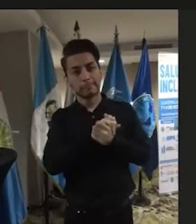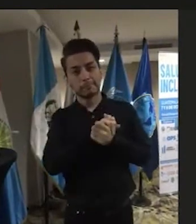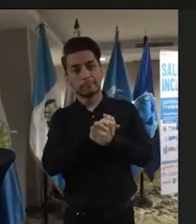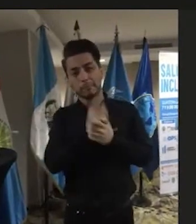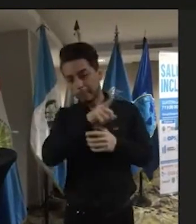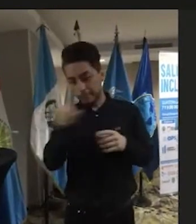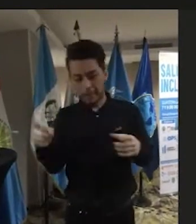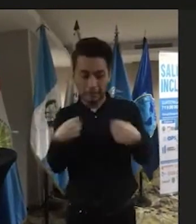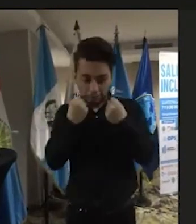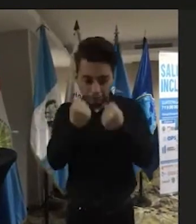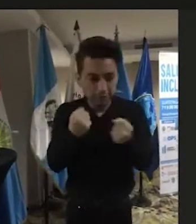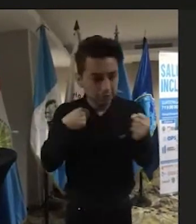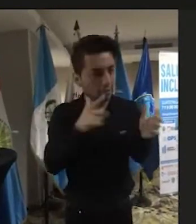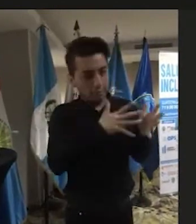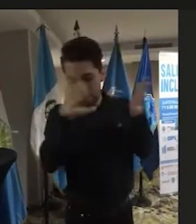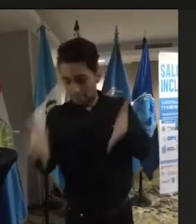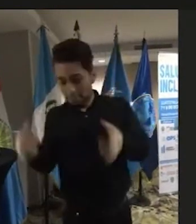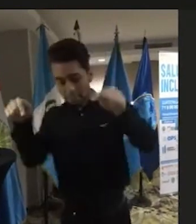esfuerzo y hemos llegado hasta acá.